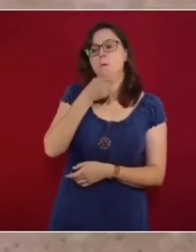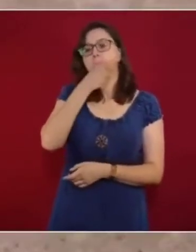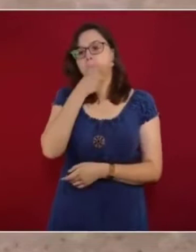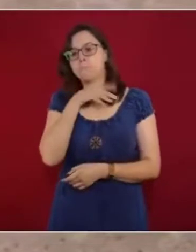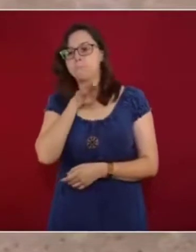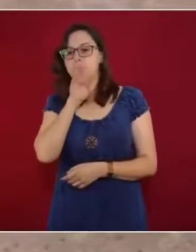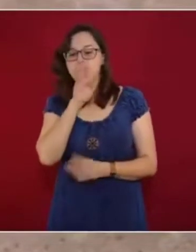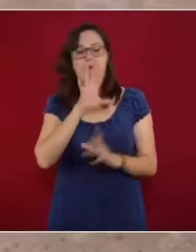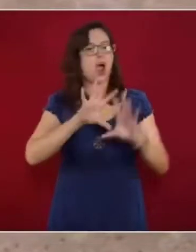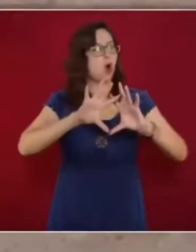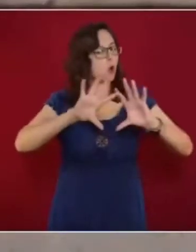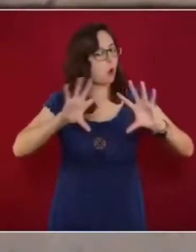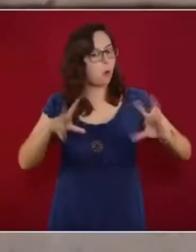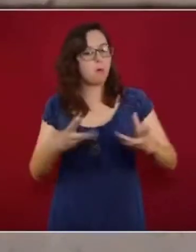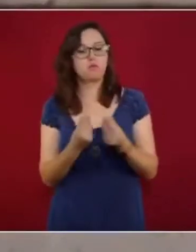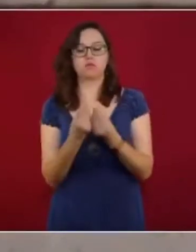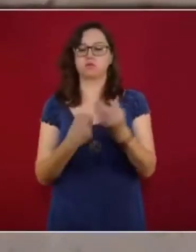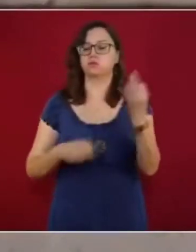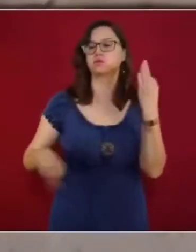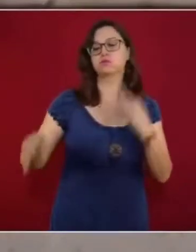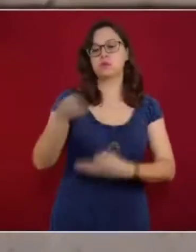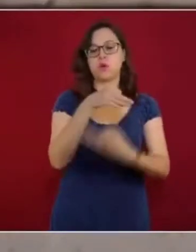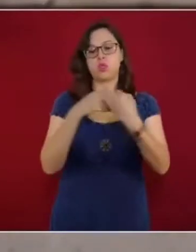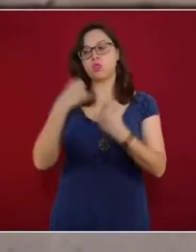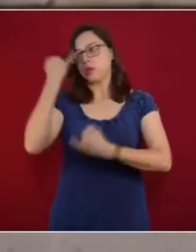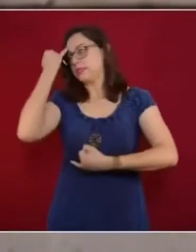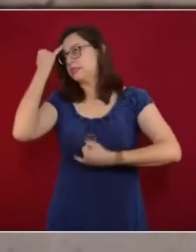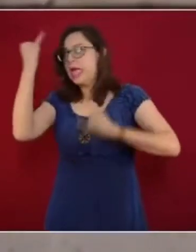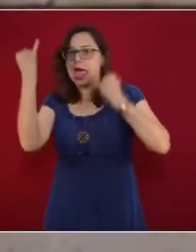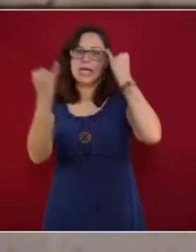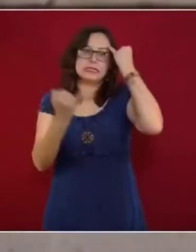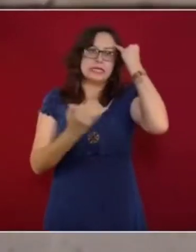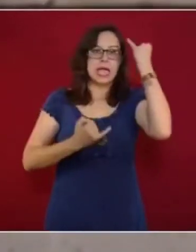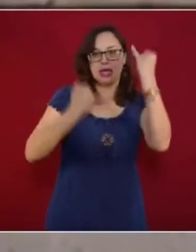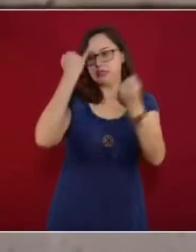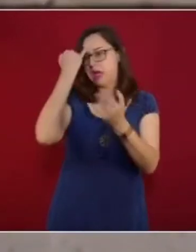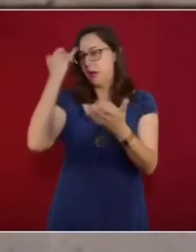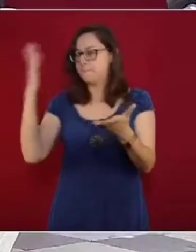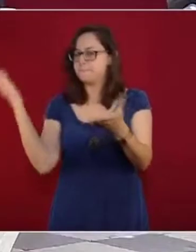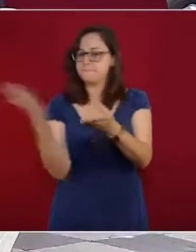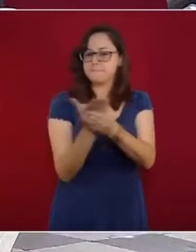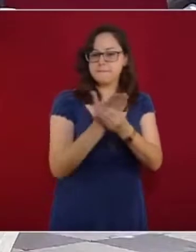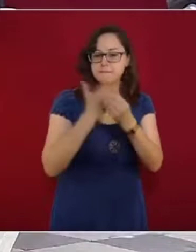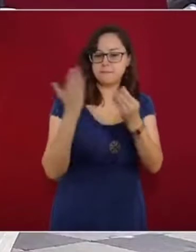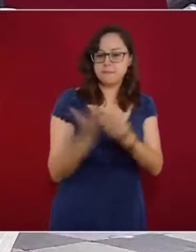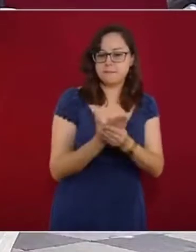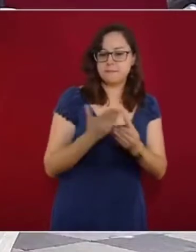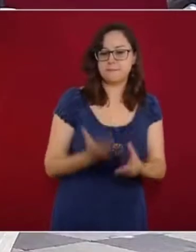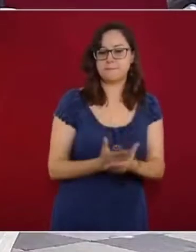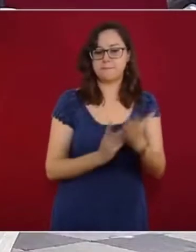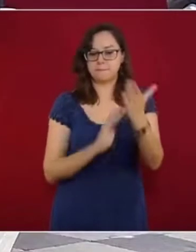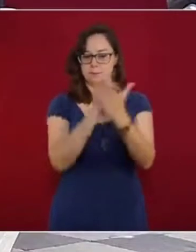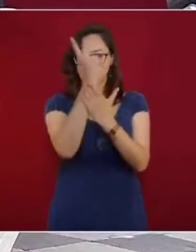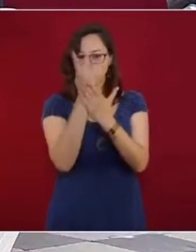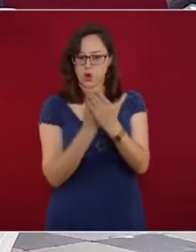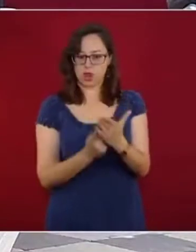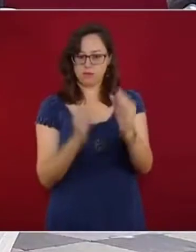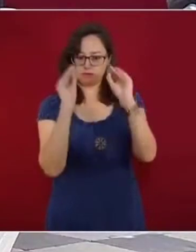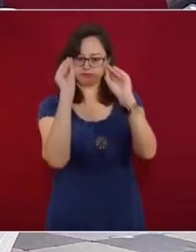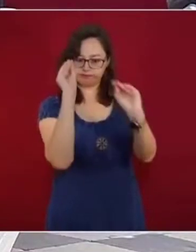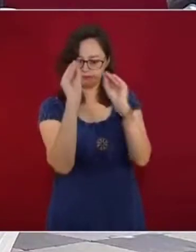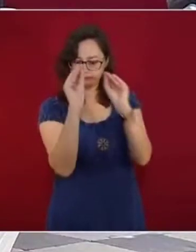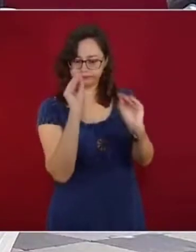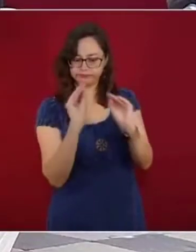que han debatido y han presentado sugerencias para construir un currículum robusto, acorde con las exigencias de nuestra